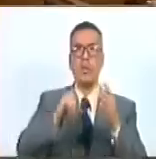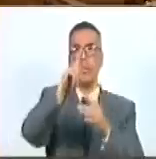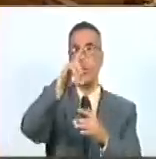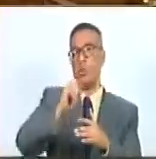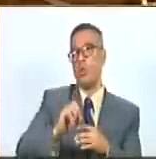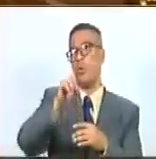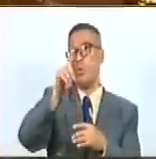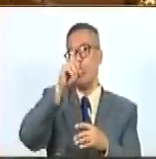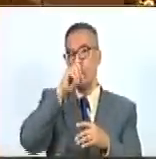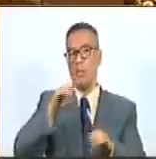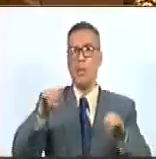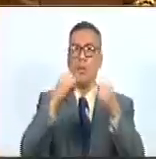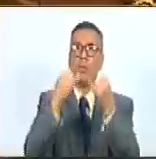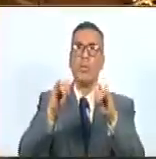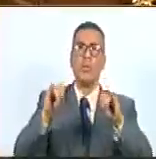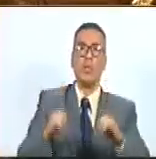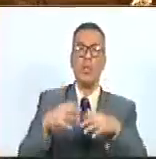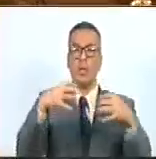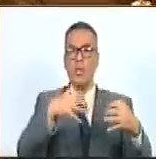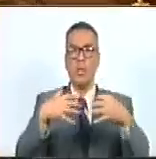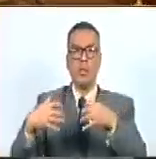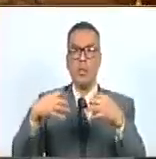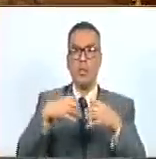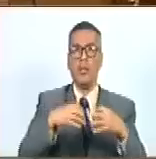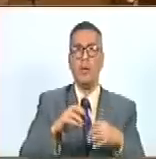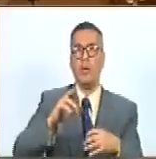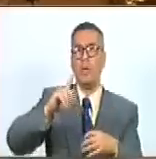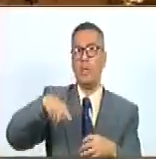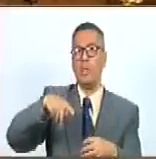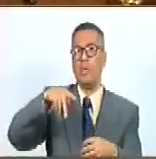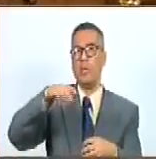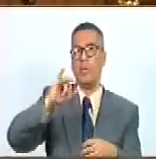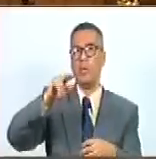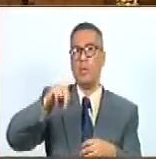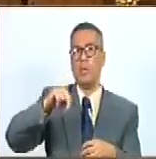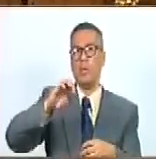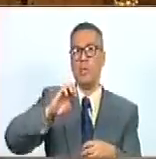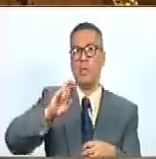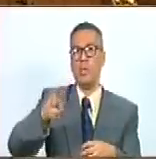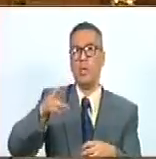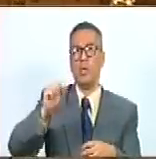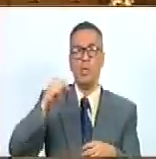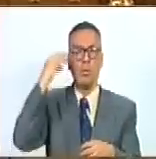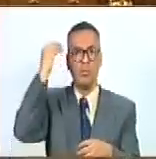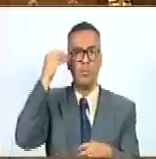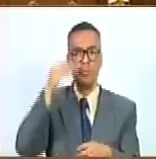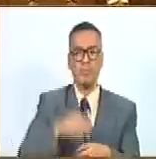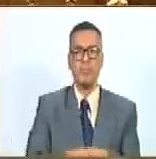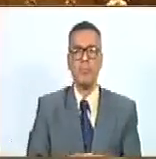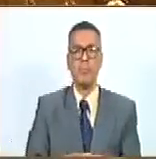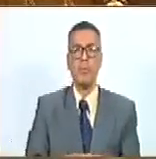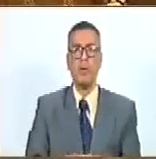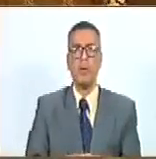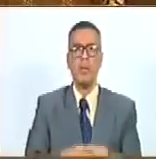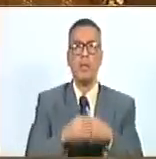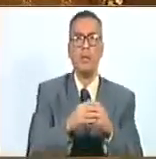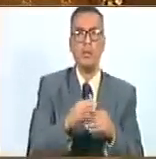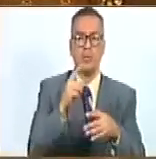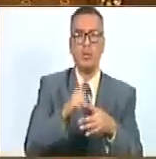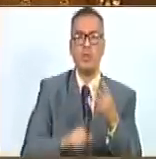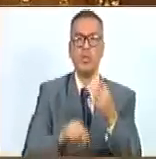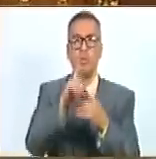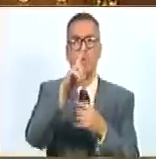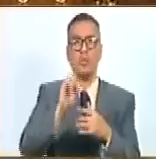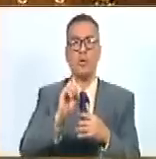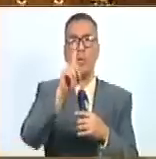201 aniversarios de la batalla de Pichincha. Considerando que hace 201